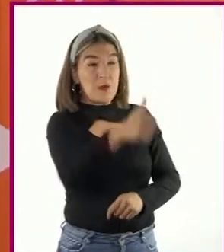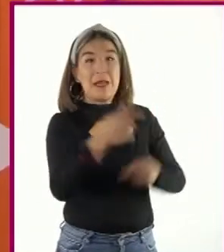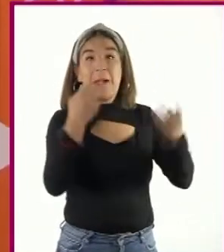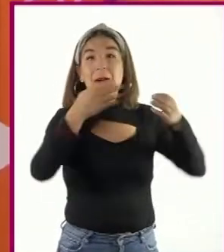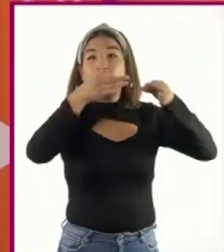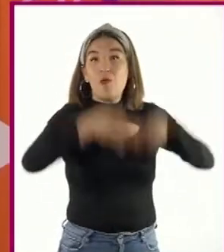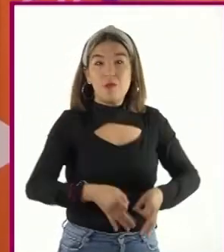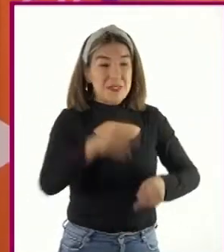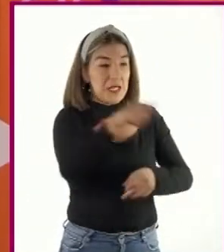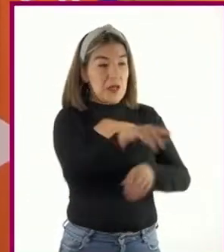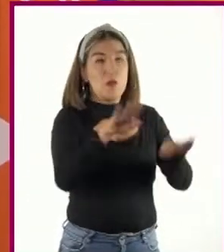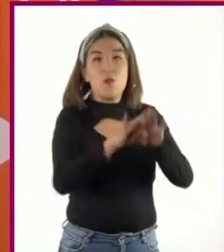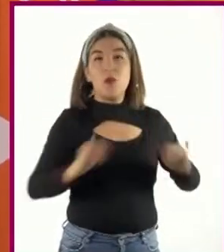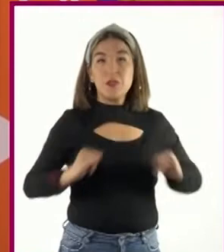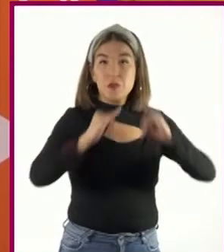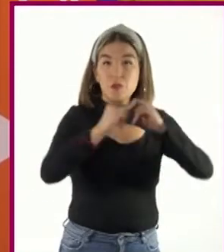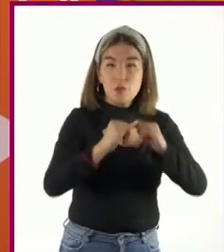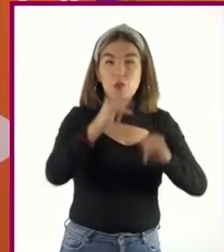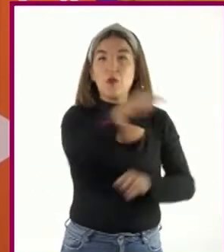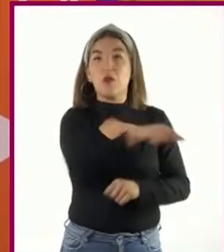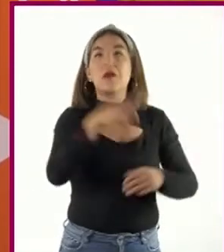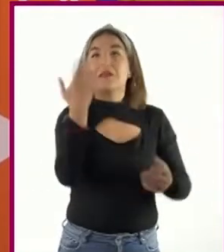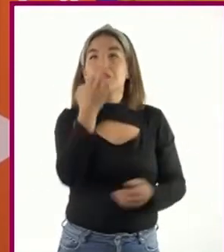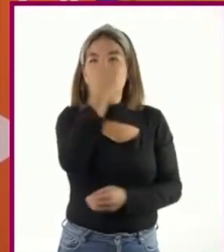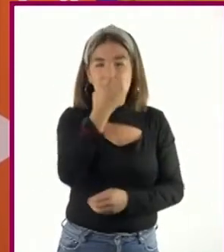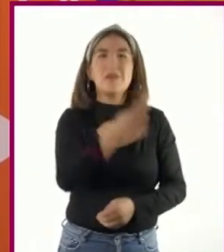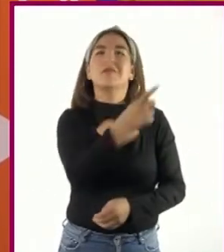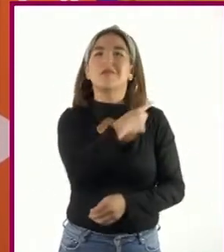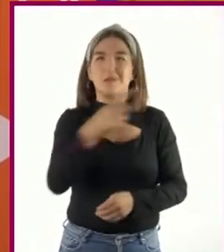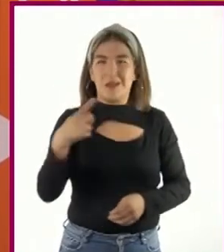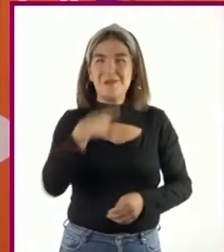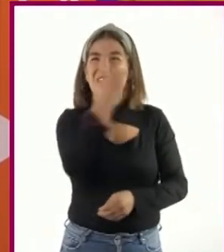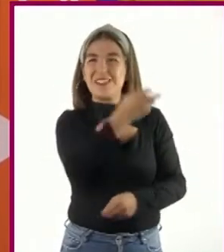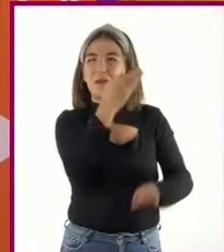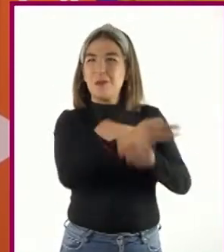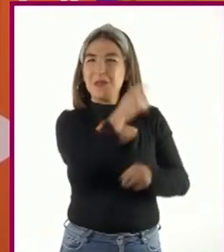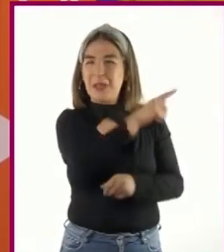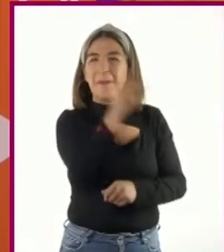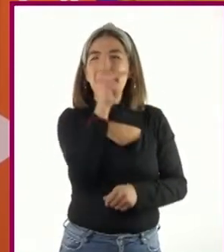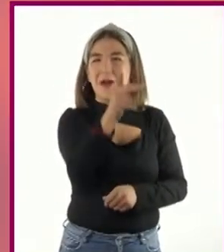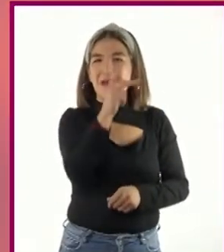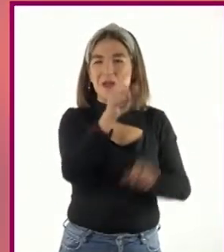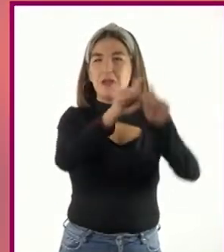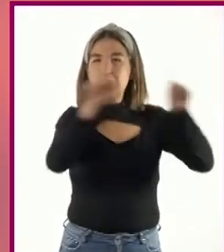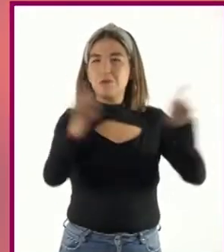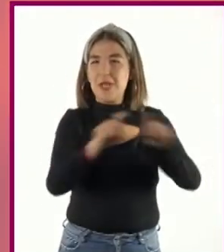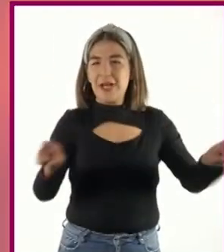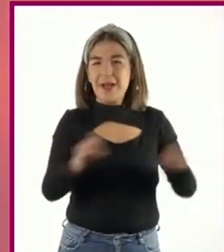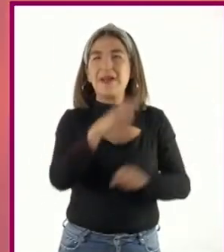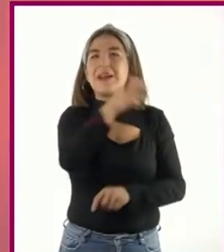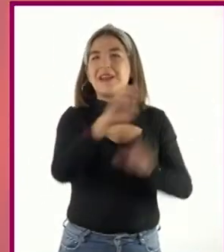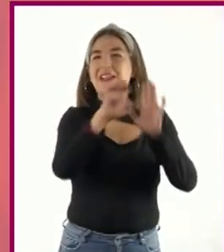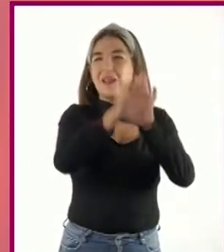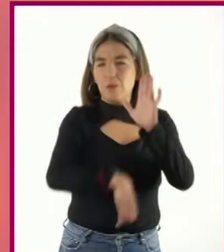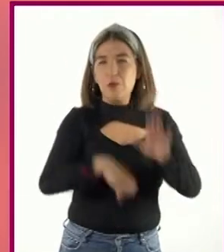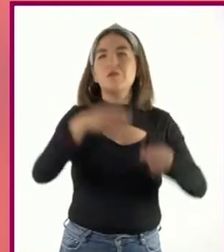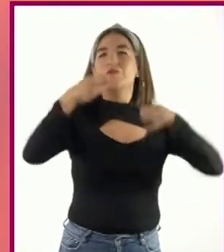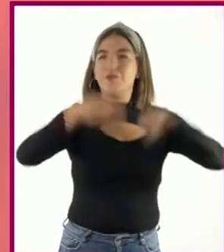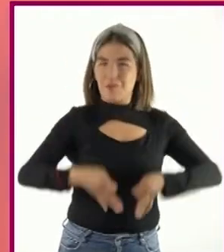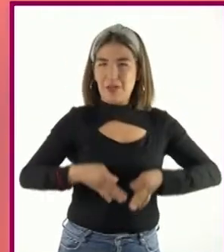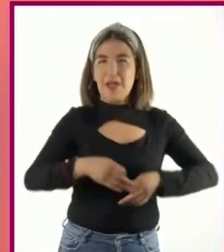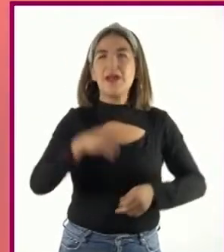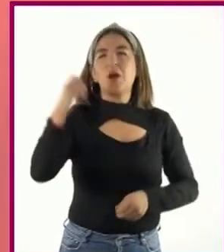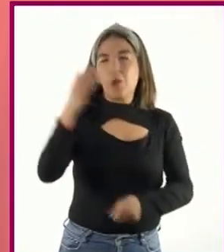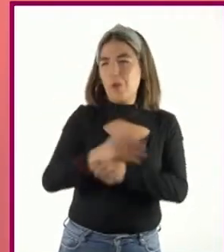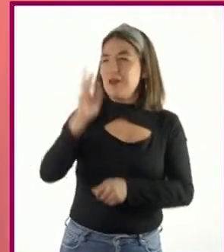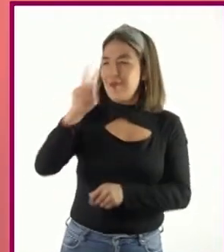oficiales o institucionales, lo mejor es usar este tipo de expresiones. En los ejemplos, también pude notar